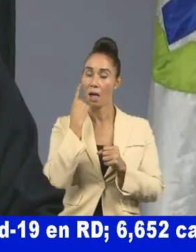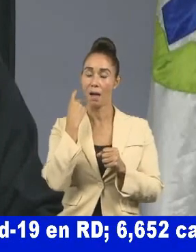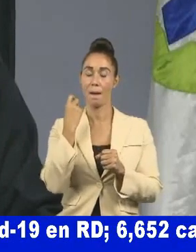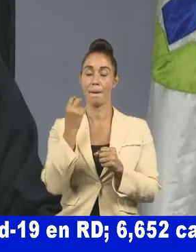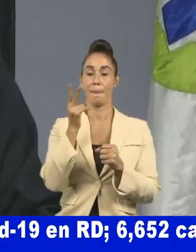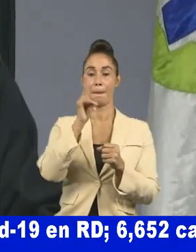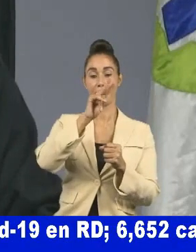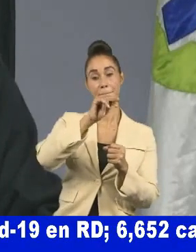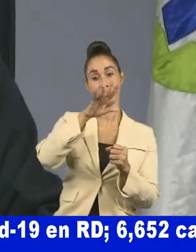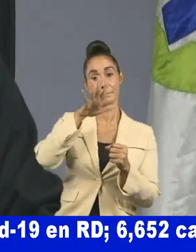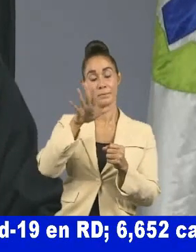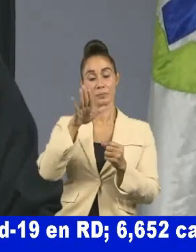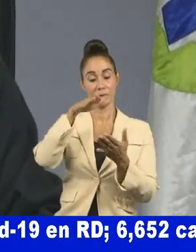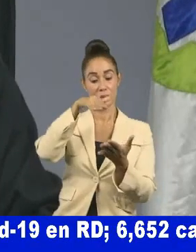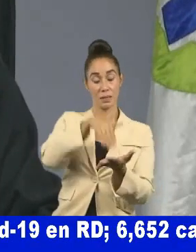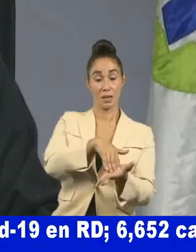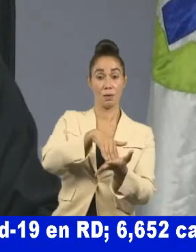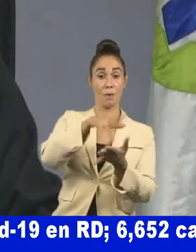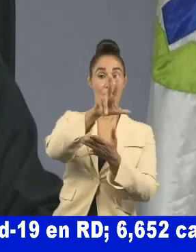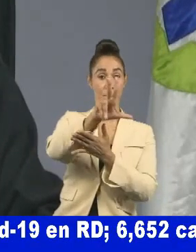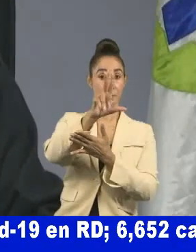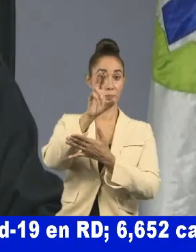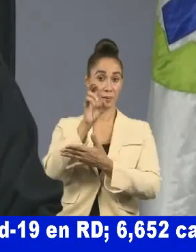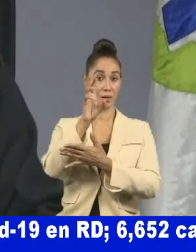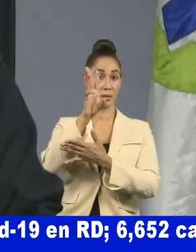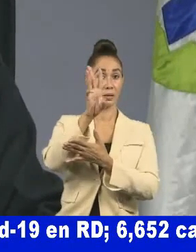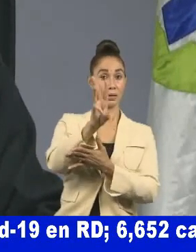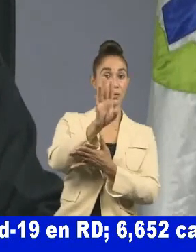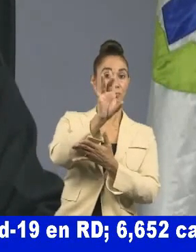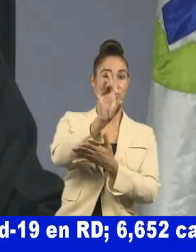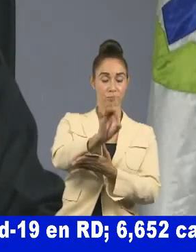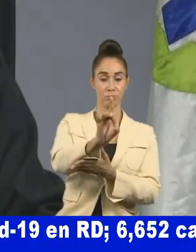.368